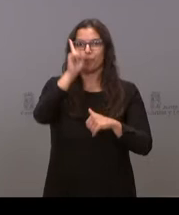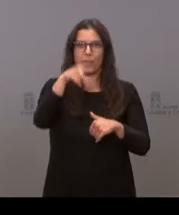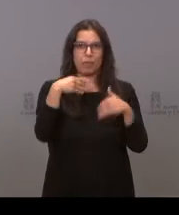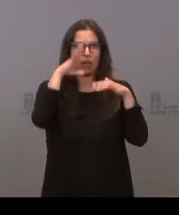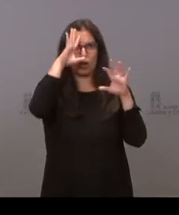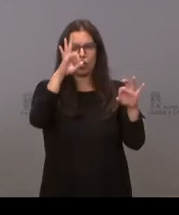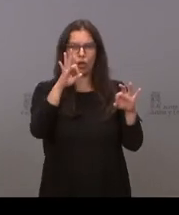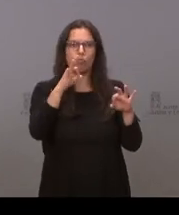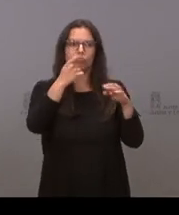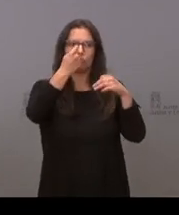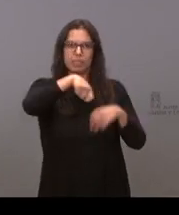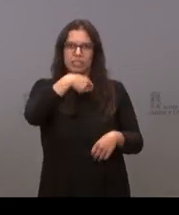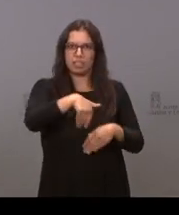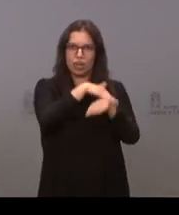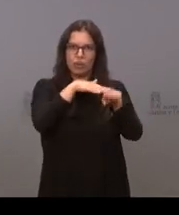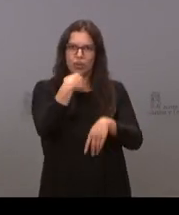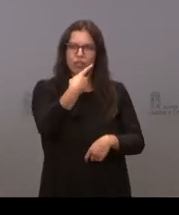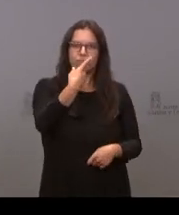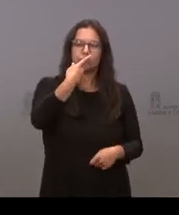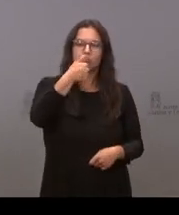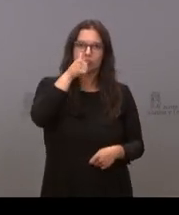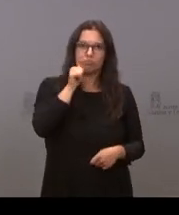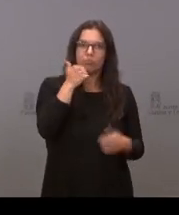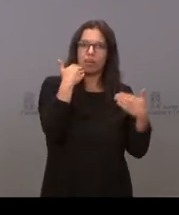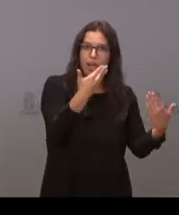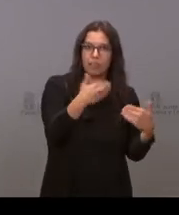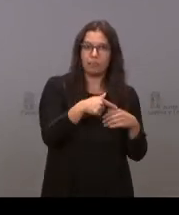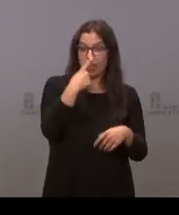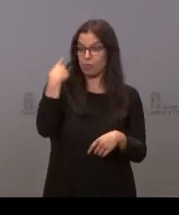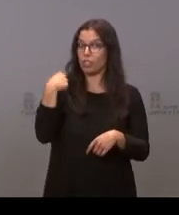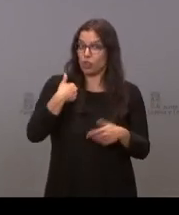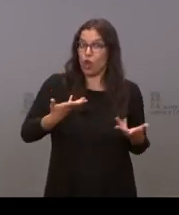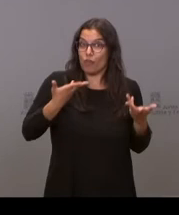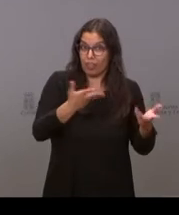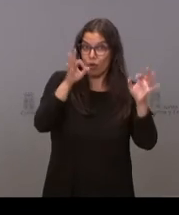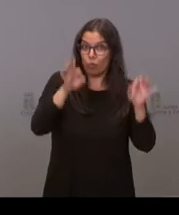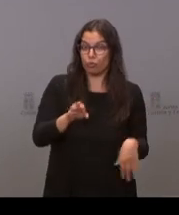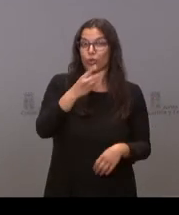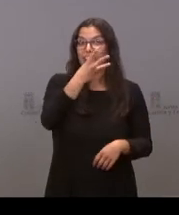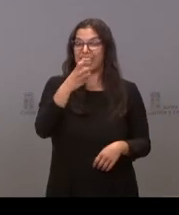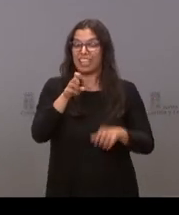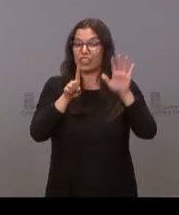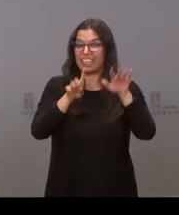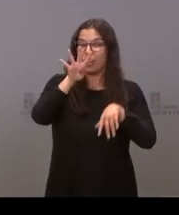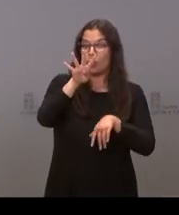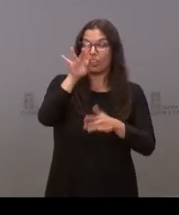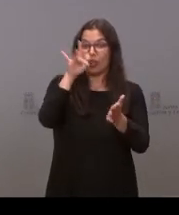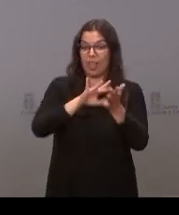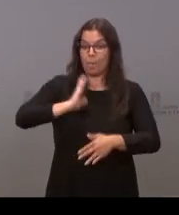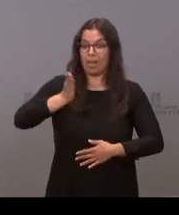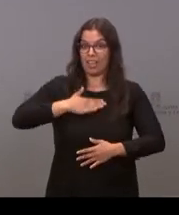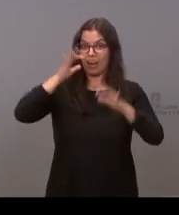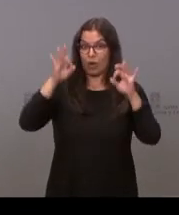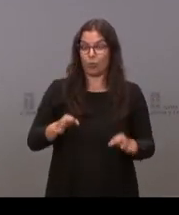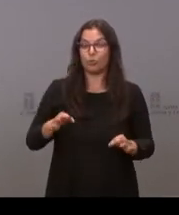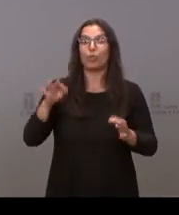a Pedro Sánchez, que le hice el ofrecimiento hace un año, 364 días. Mañana hará un año, el día de San